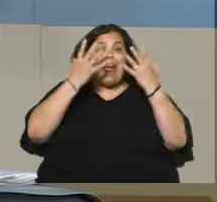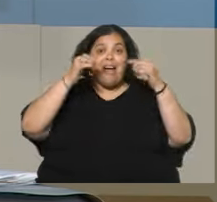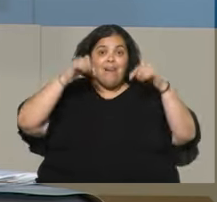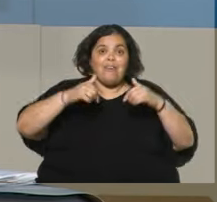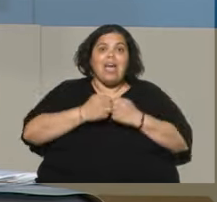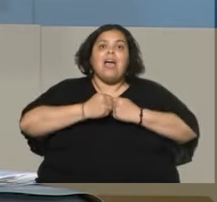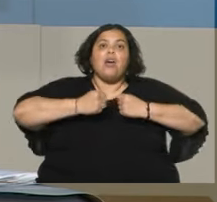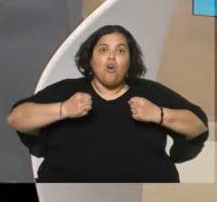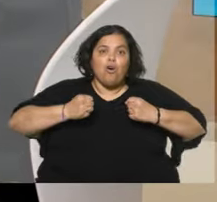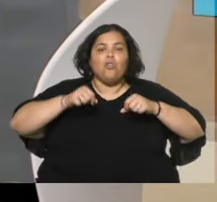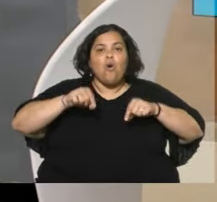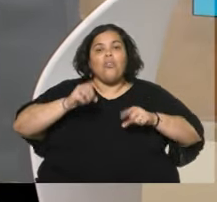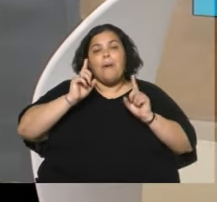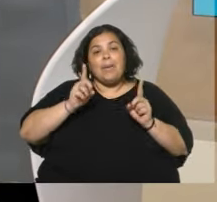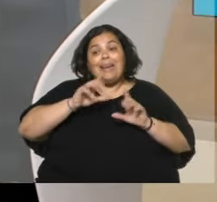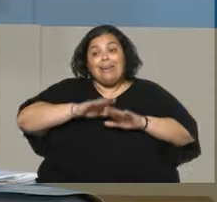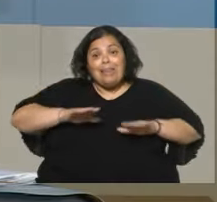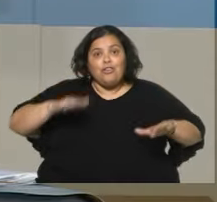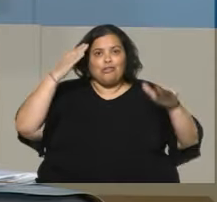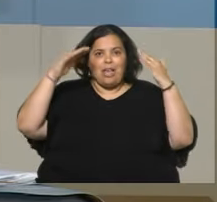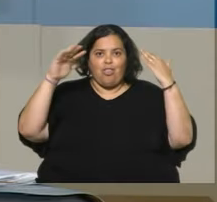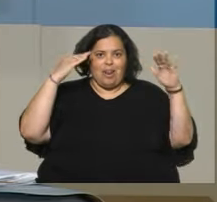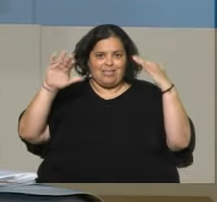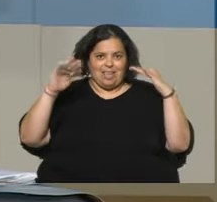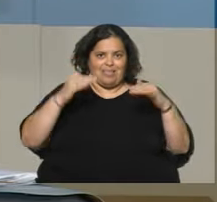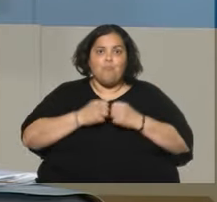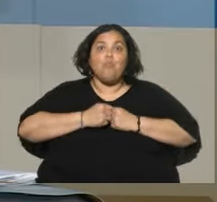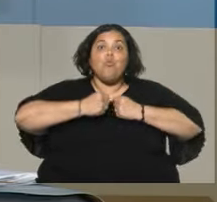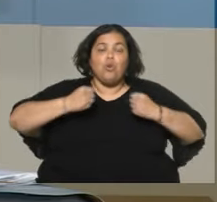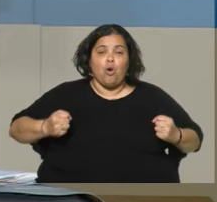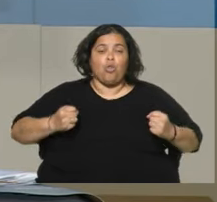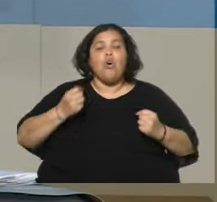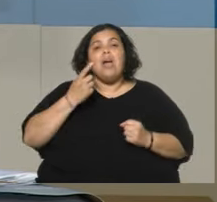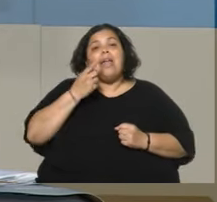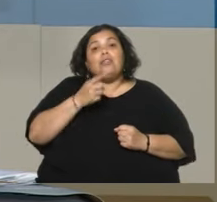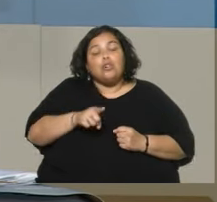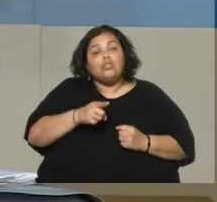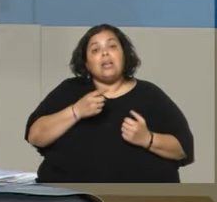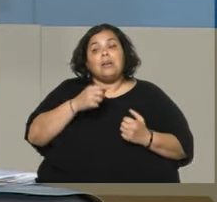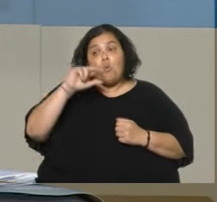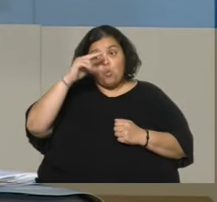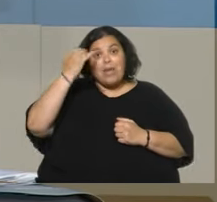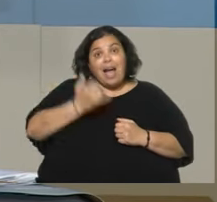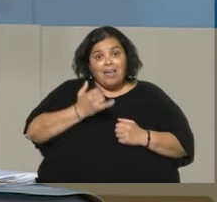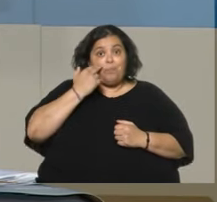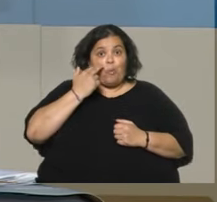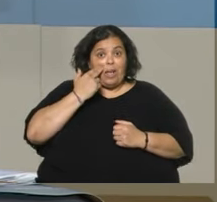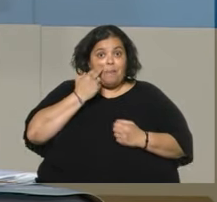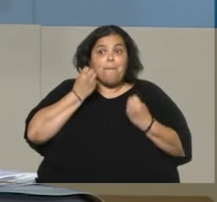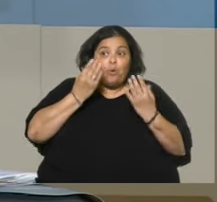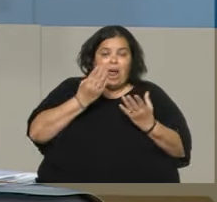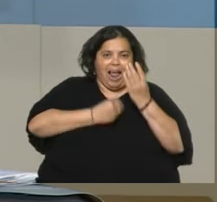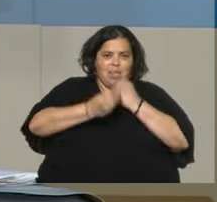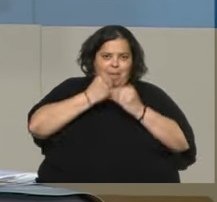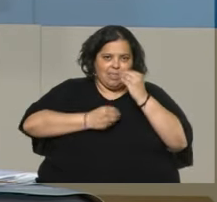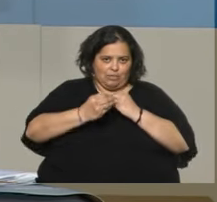niños, niñas y adolescentes. Y eso refiere a la mala alimentación. refiere a la alimentación. El Uruguay tiene los dos problemas, lo cual nos interpelan